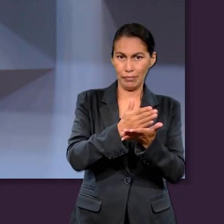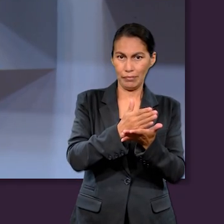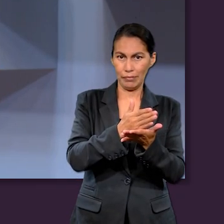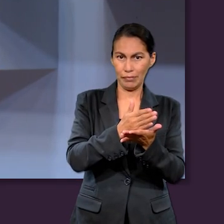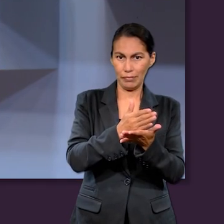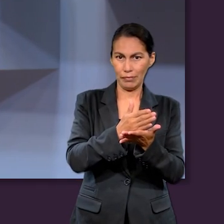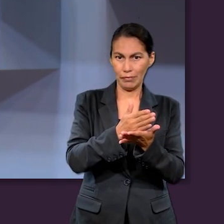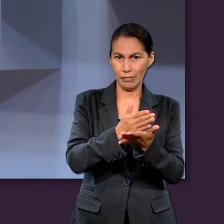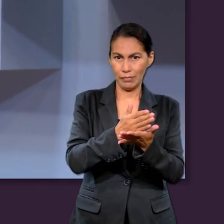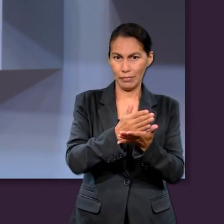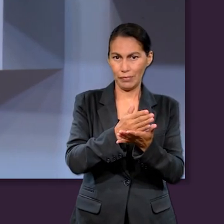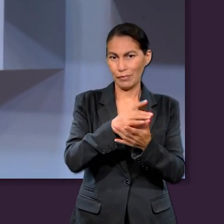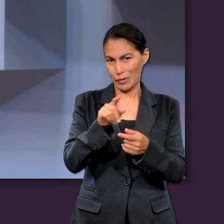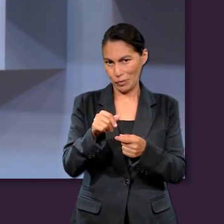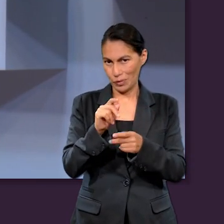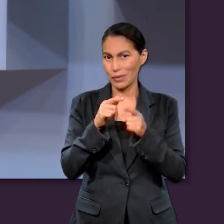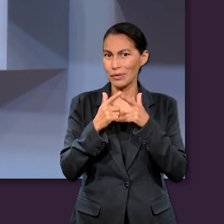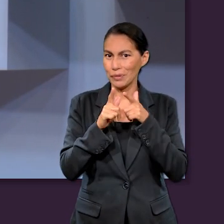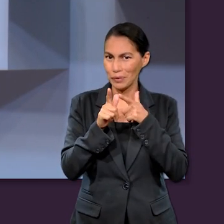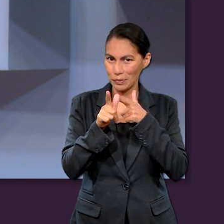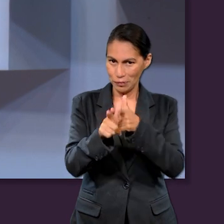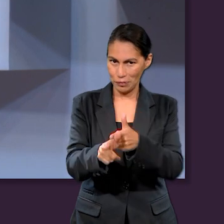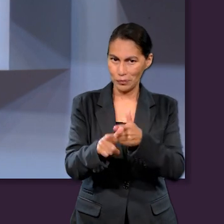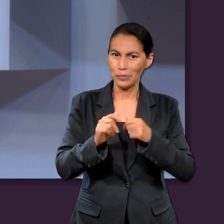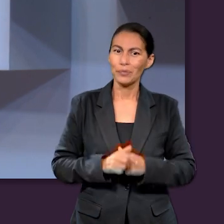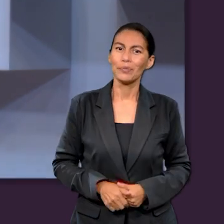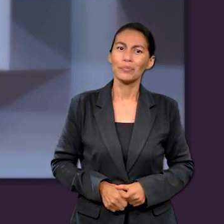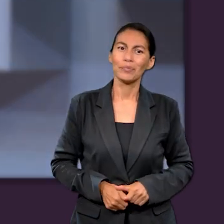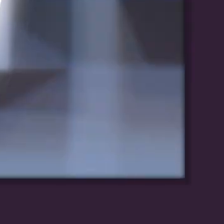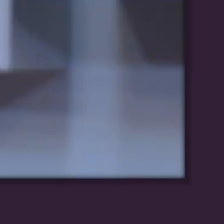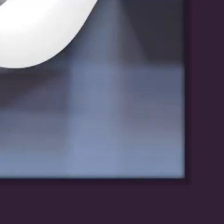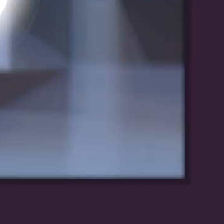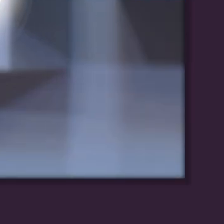pausa y vamos a continuar con el programa después de esta pausa.